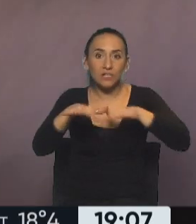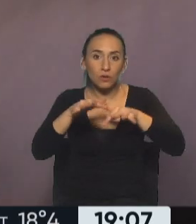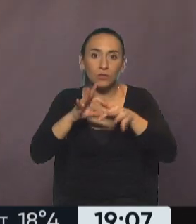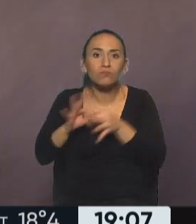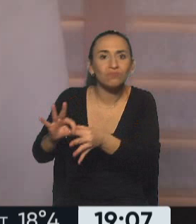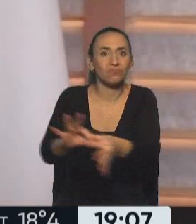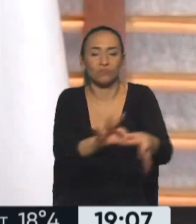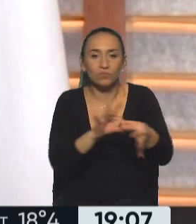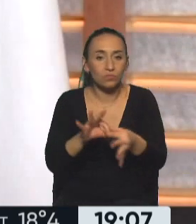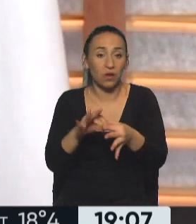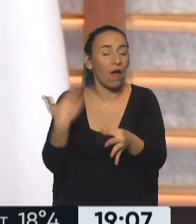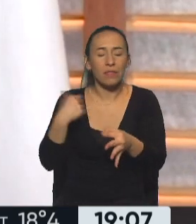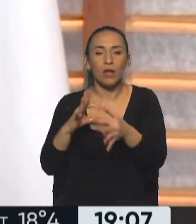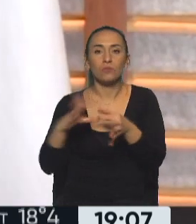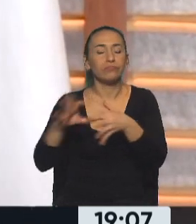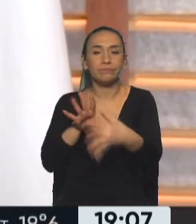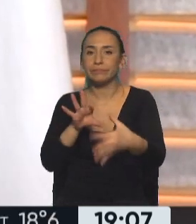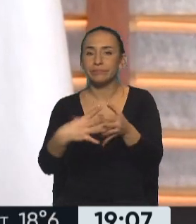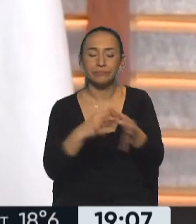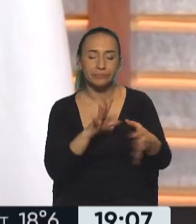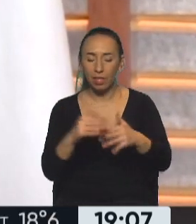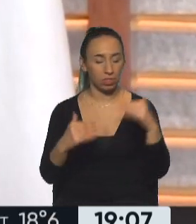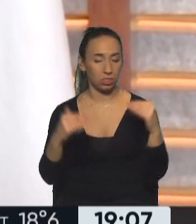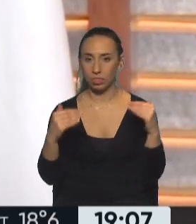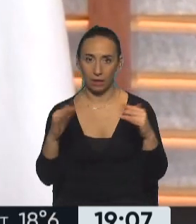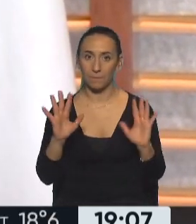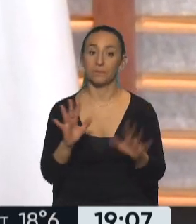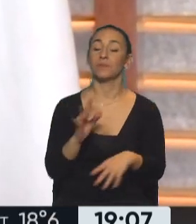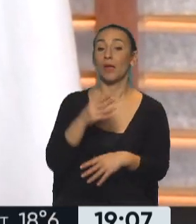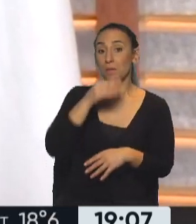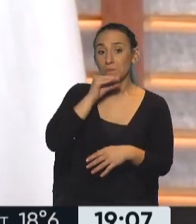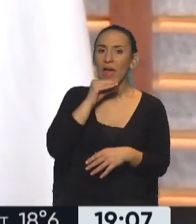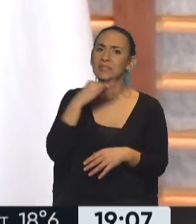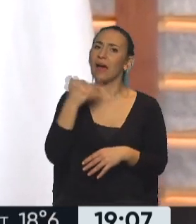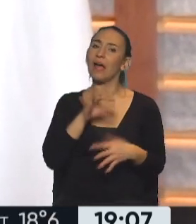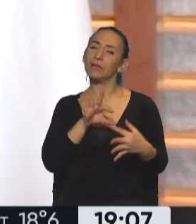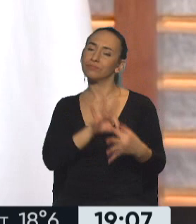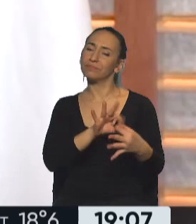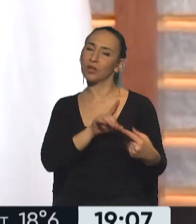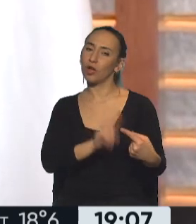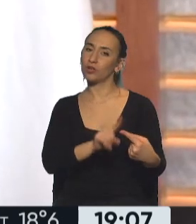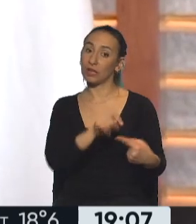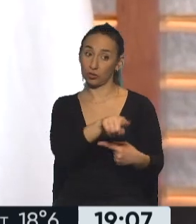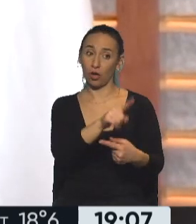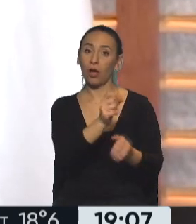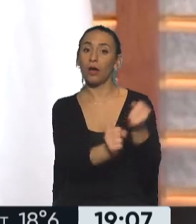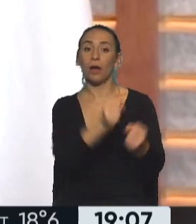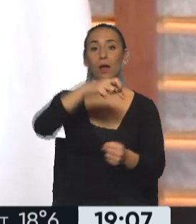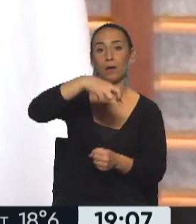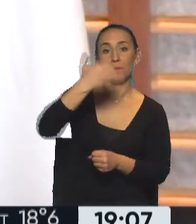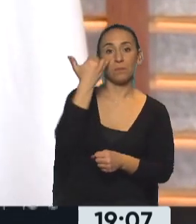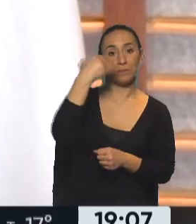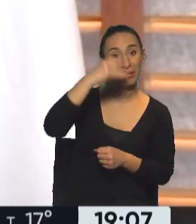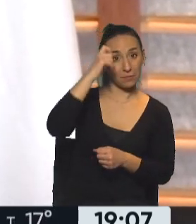Sergio Massa es un hombre con mucha sensibilidad a todo el sector productivo, a las pymes y creo que está acompañado por